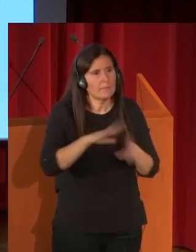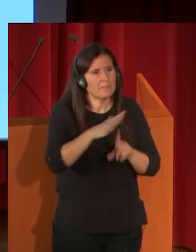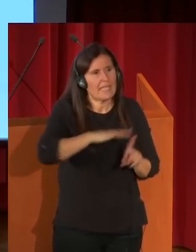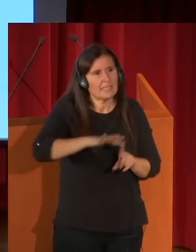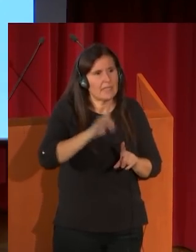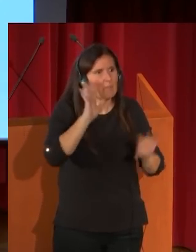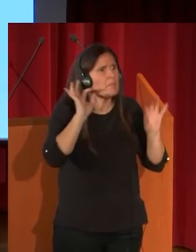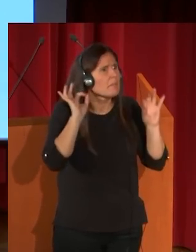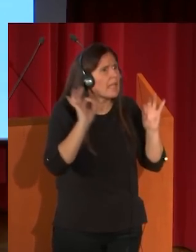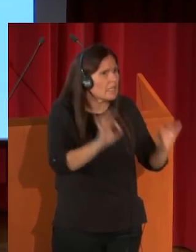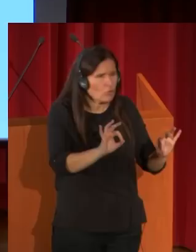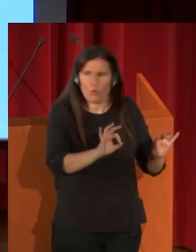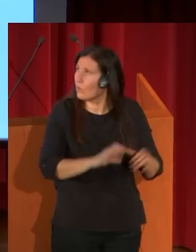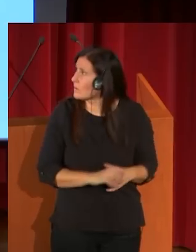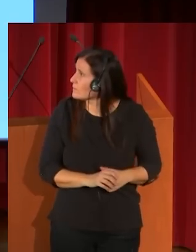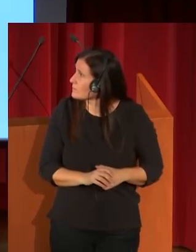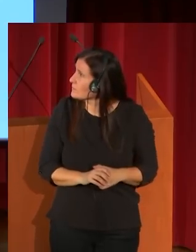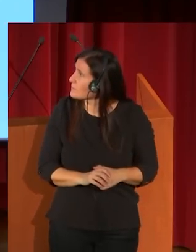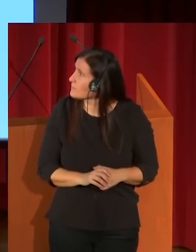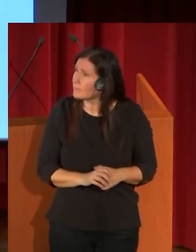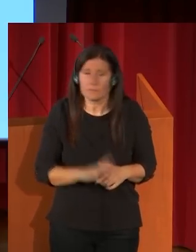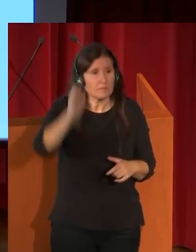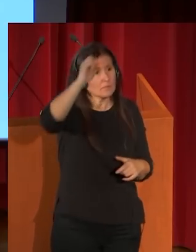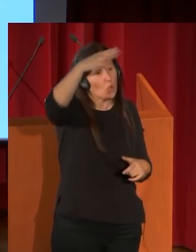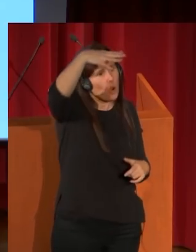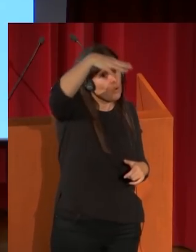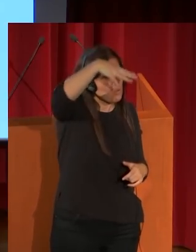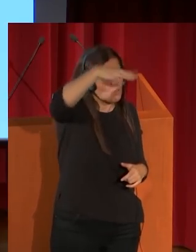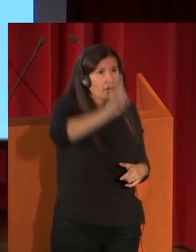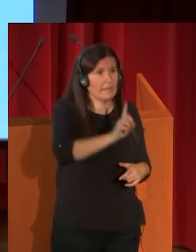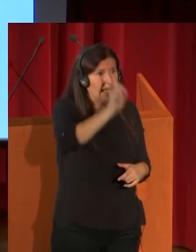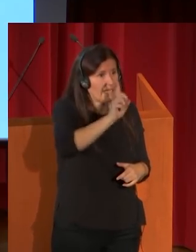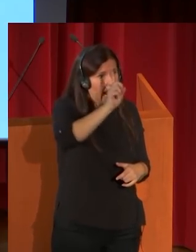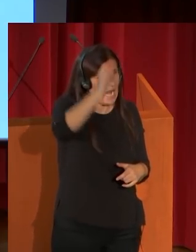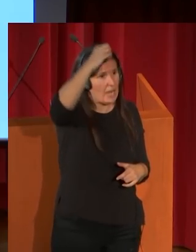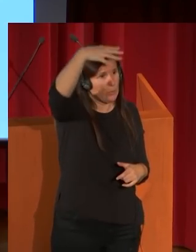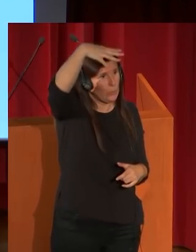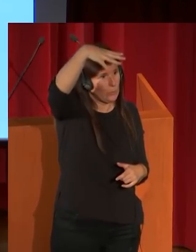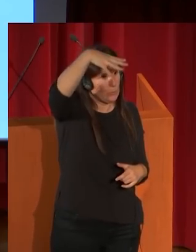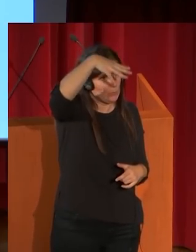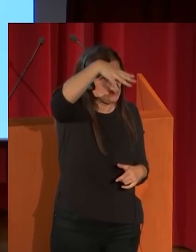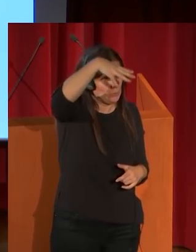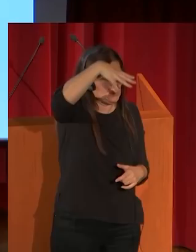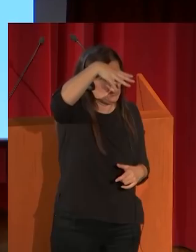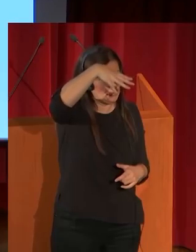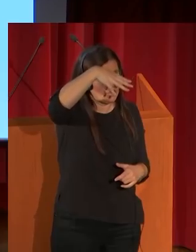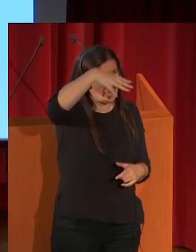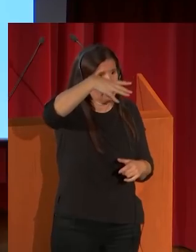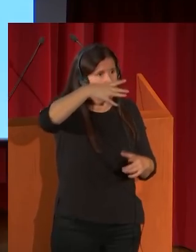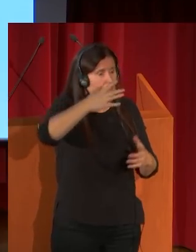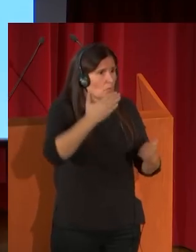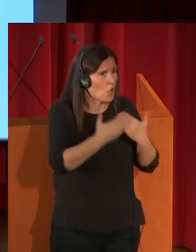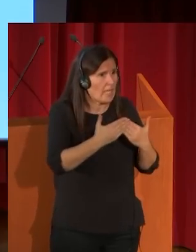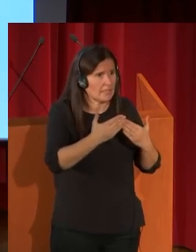peligro con una luz procedente del espacio cenital, como vemos ese contraste entre luces y sombras,